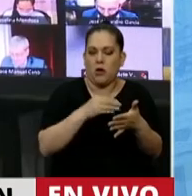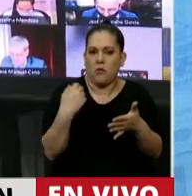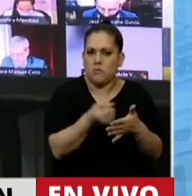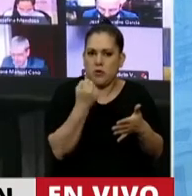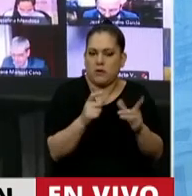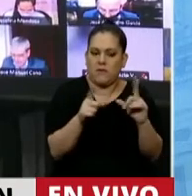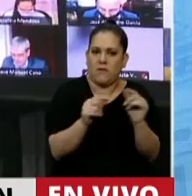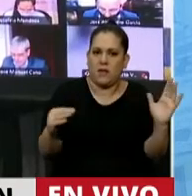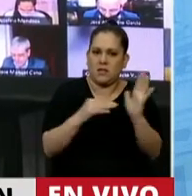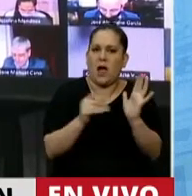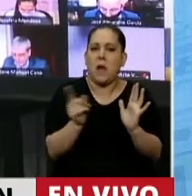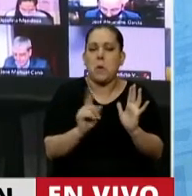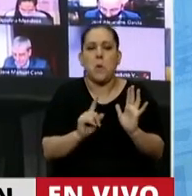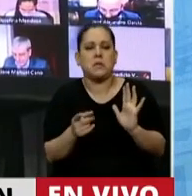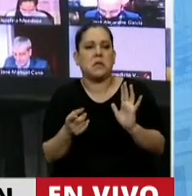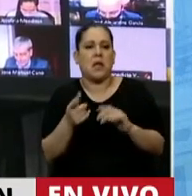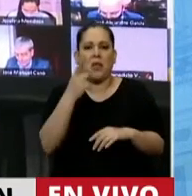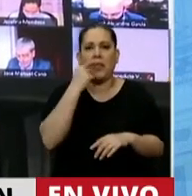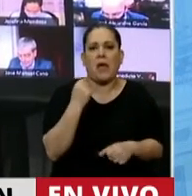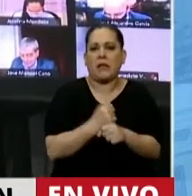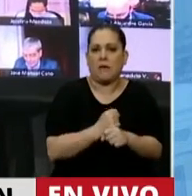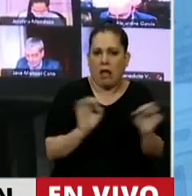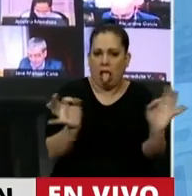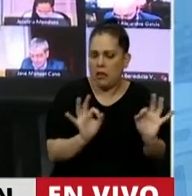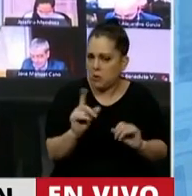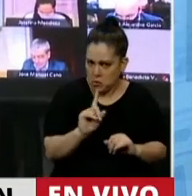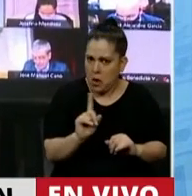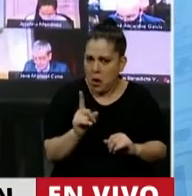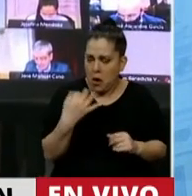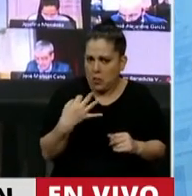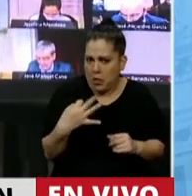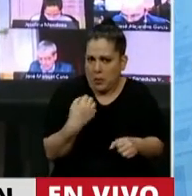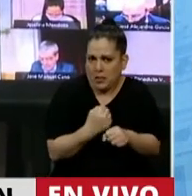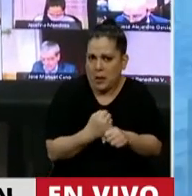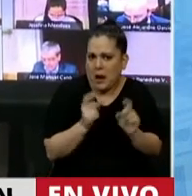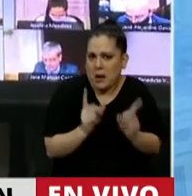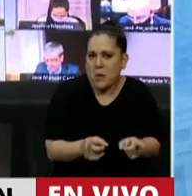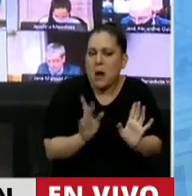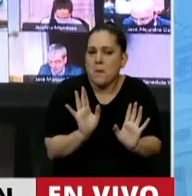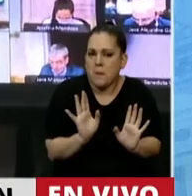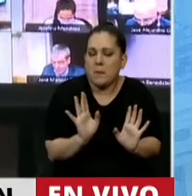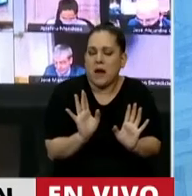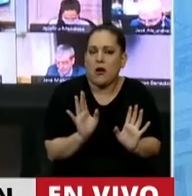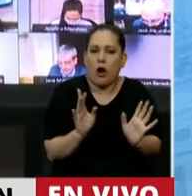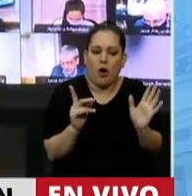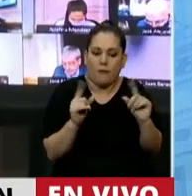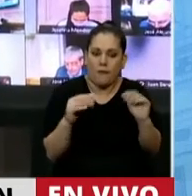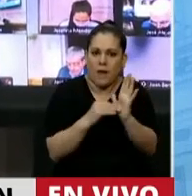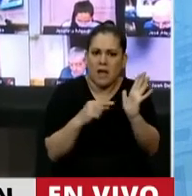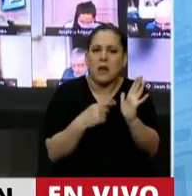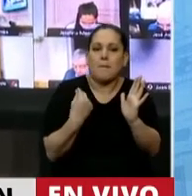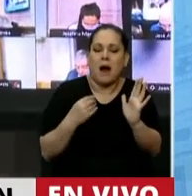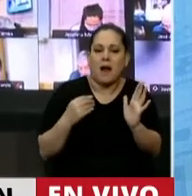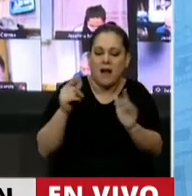significa un día no laborable, sino para visibilizar y para que las nuevas generaciones conozcan